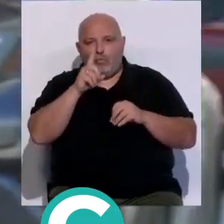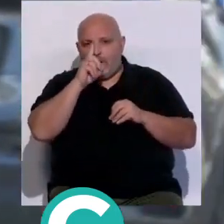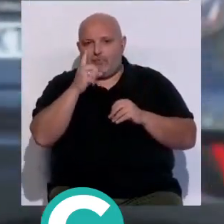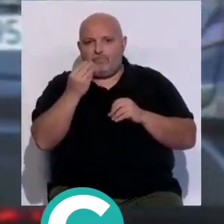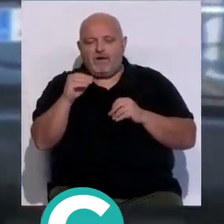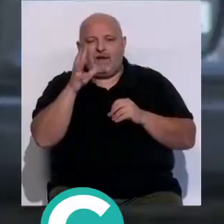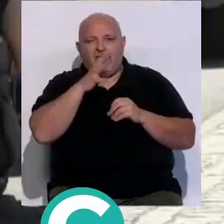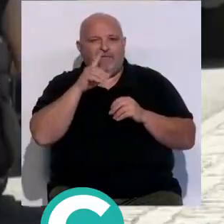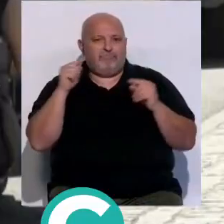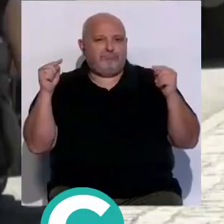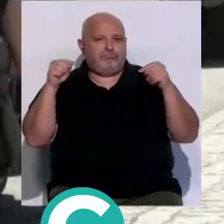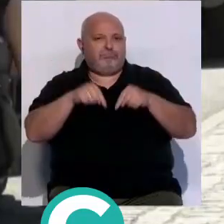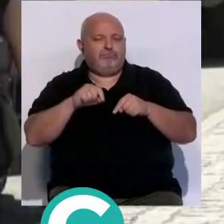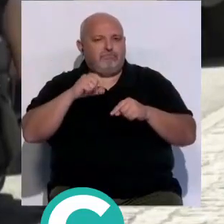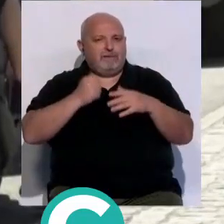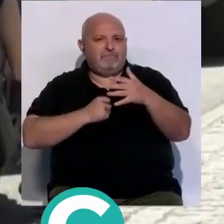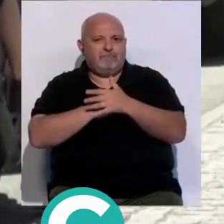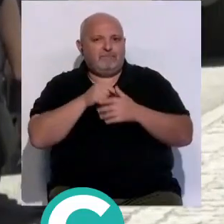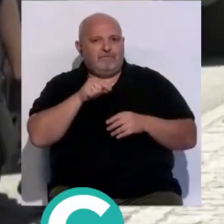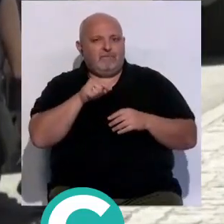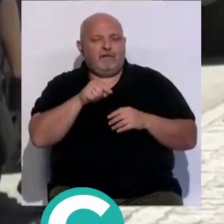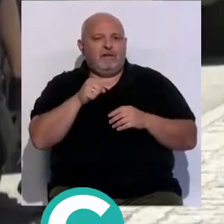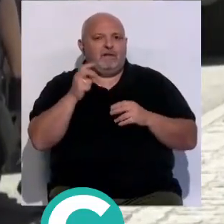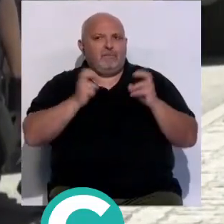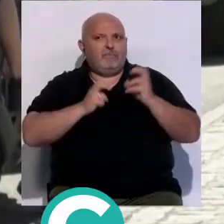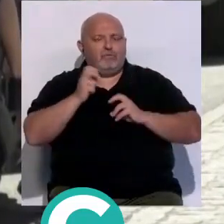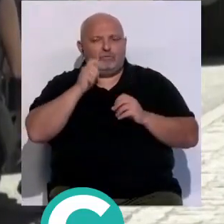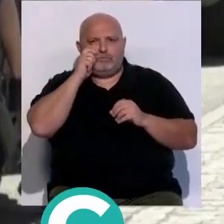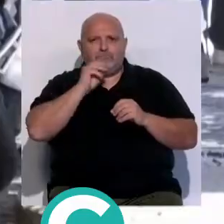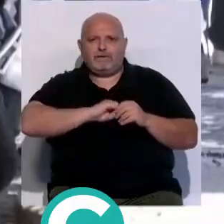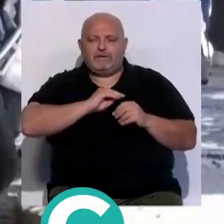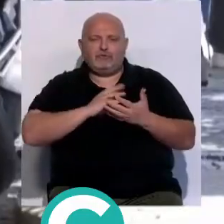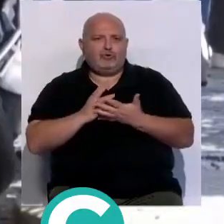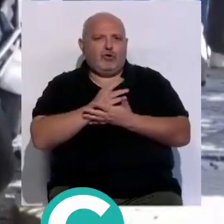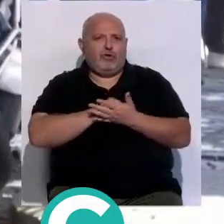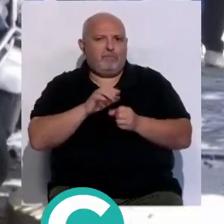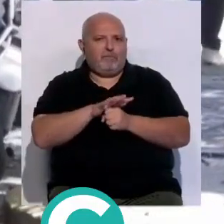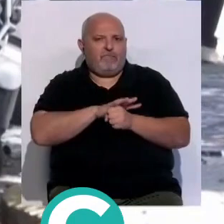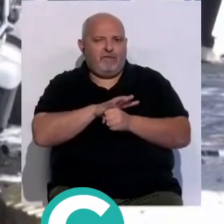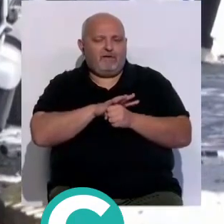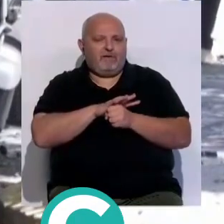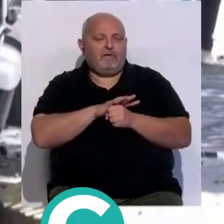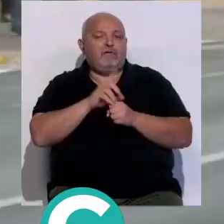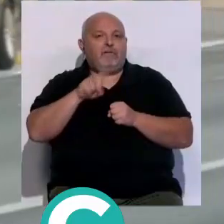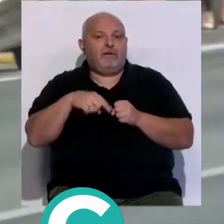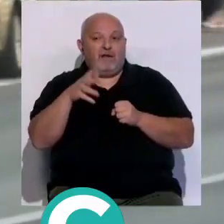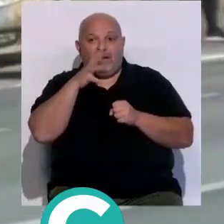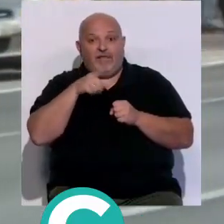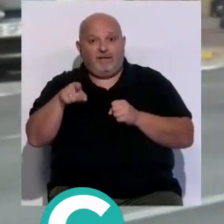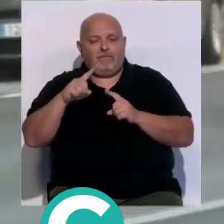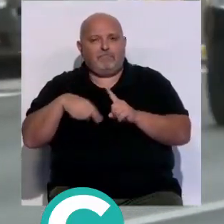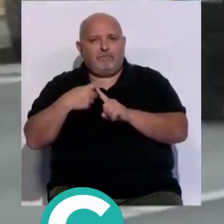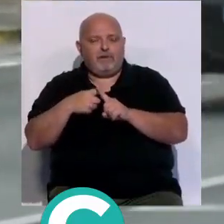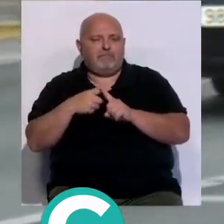teniendo a Jerez como epicentro del máximo interés, la avalancha de turistas se ha extendido por toda la provincia. Más allá del municipio jerezano,